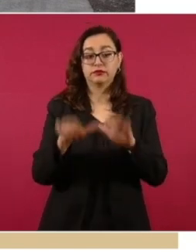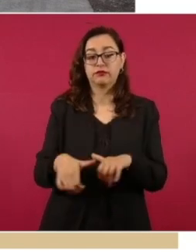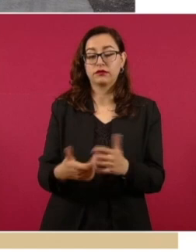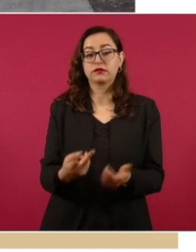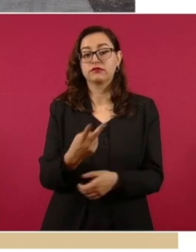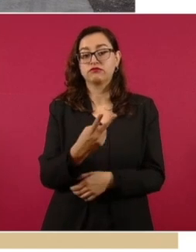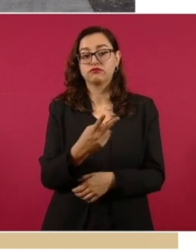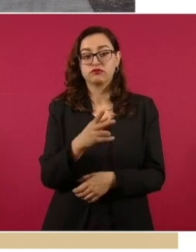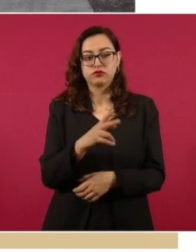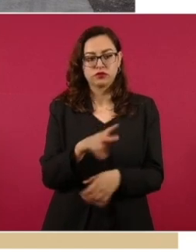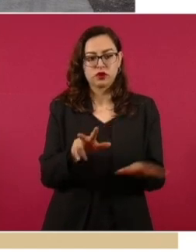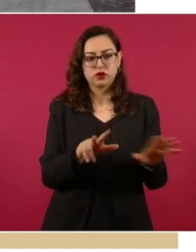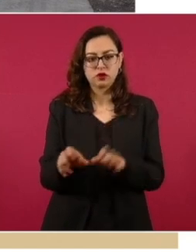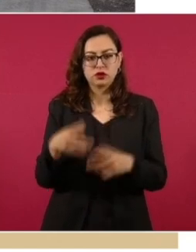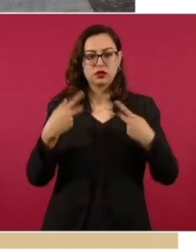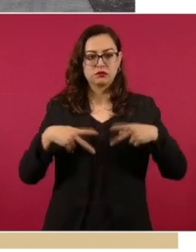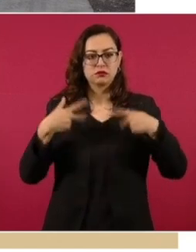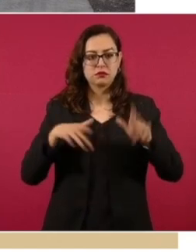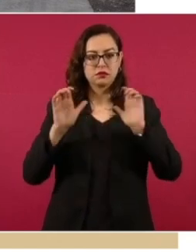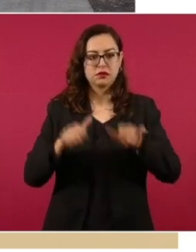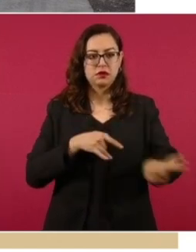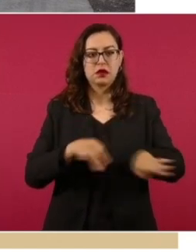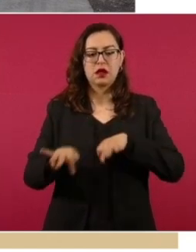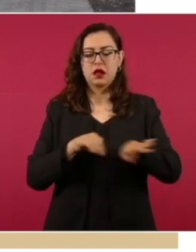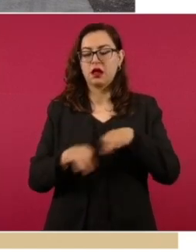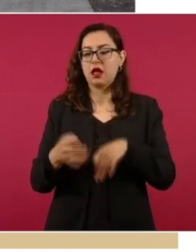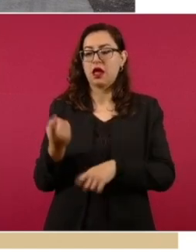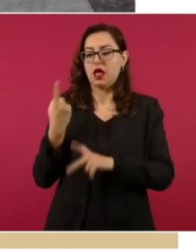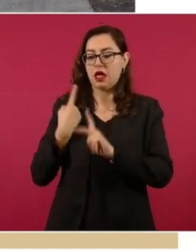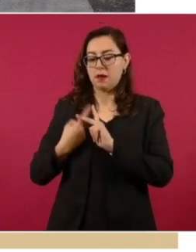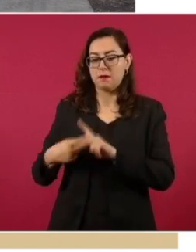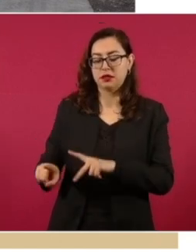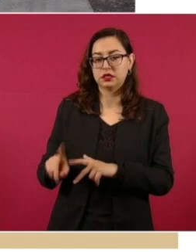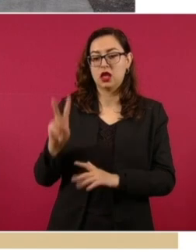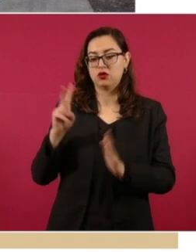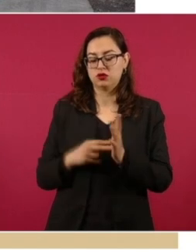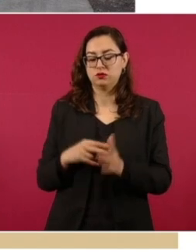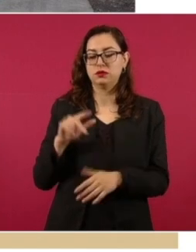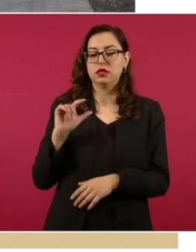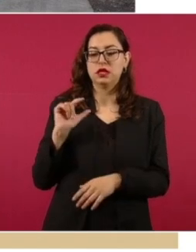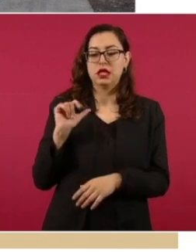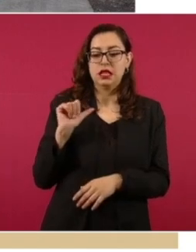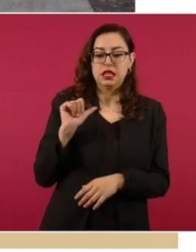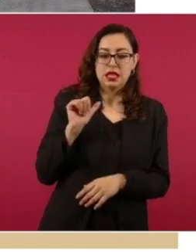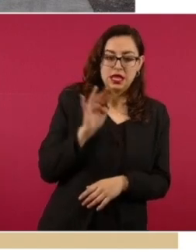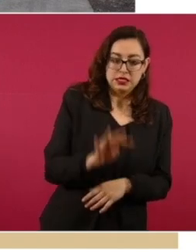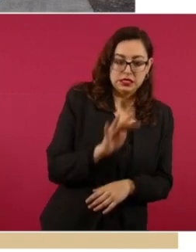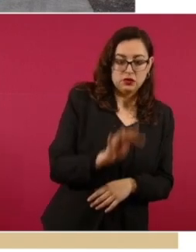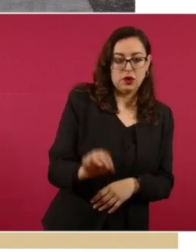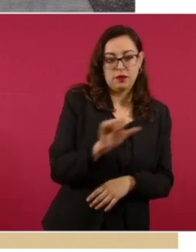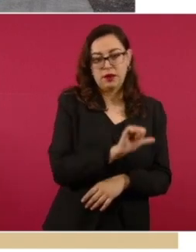indirectos. Esta obra la comenzamos en junio de 2019, la terminamos en octubre de 2022 con un presupuesto de